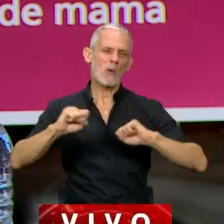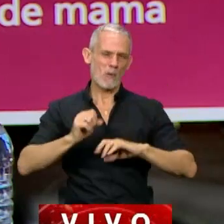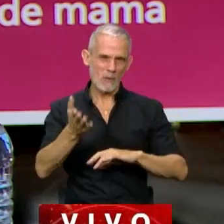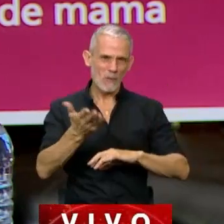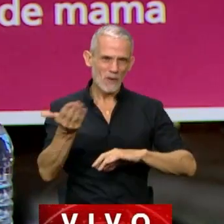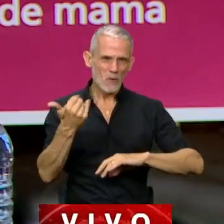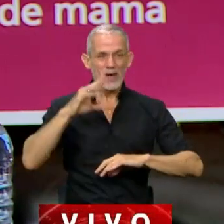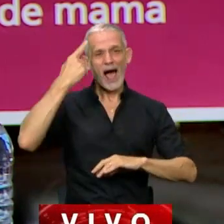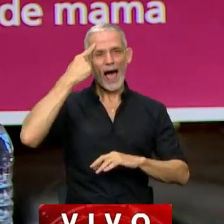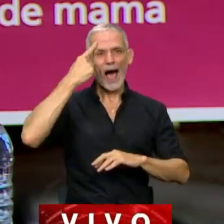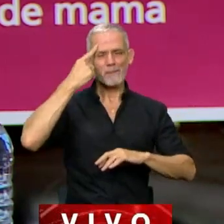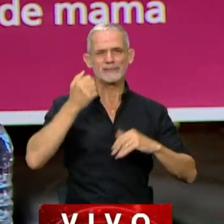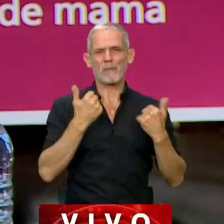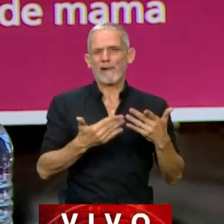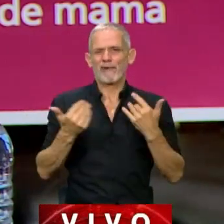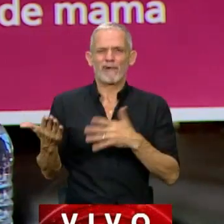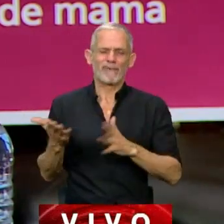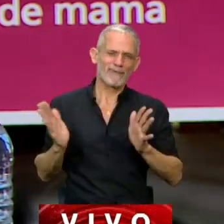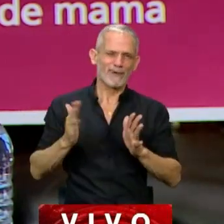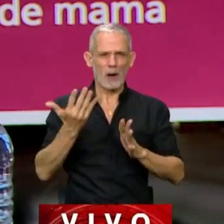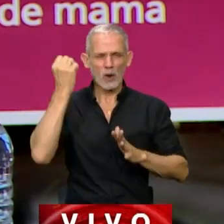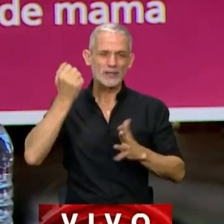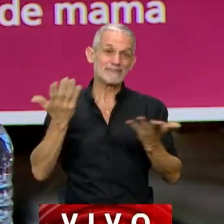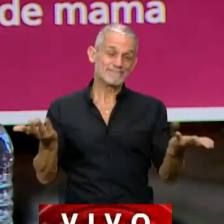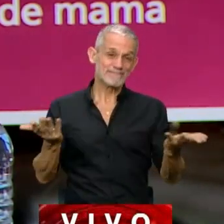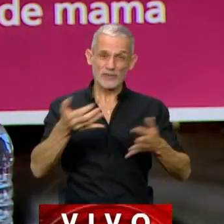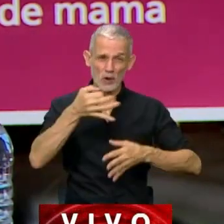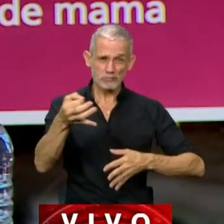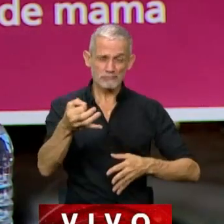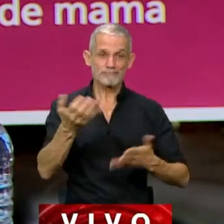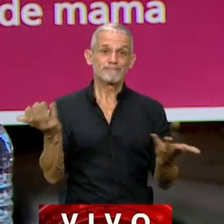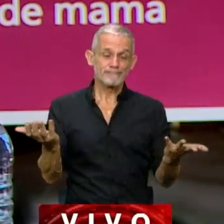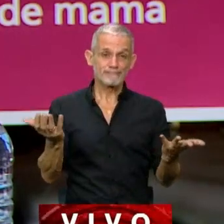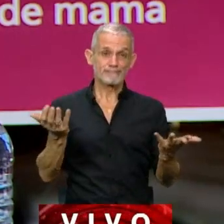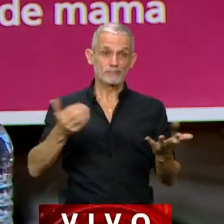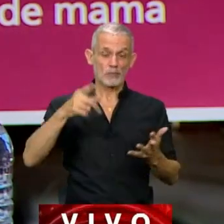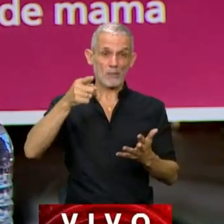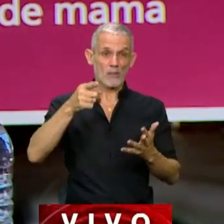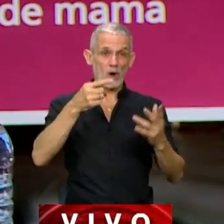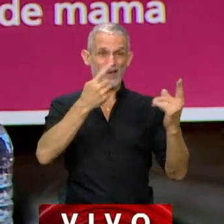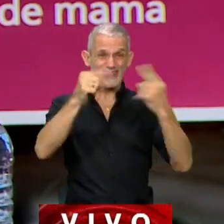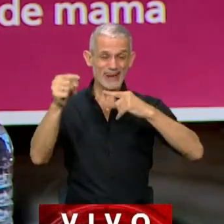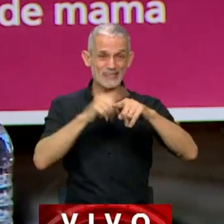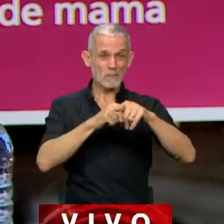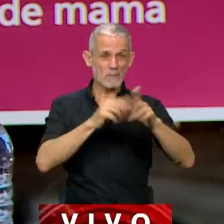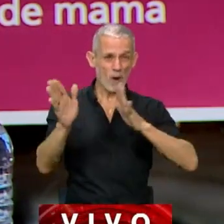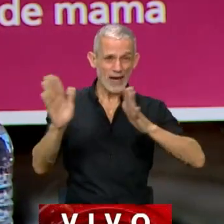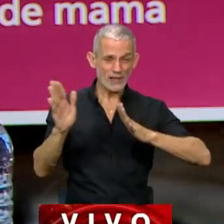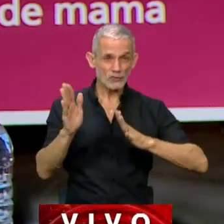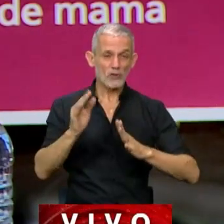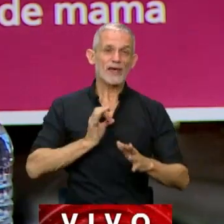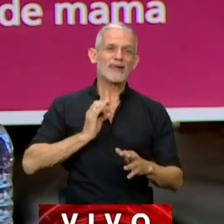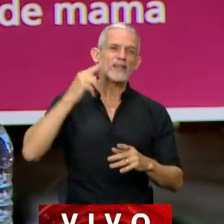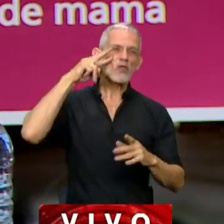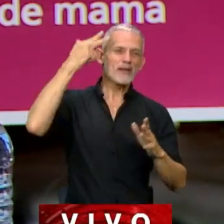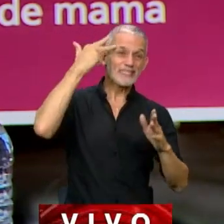nos parezca más conveniente, lo cierto es que, al menos en distintas instancias del año